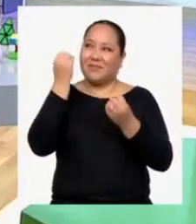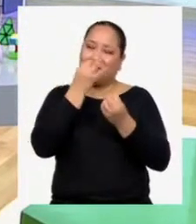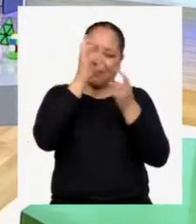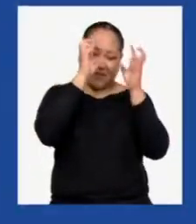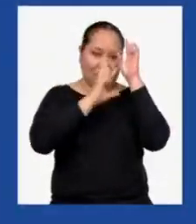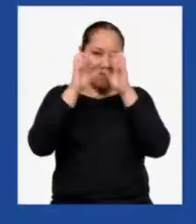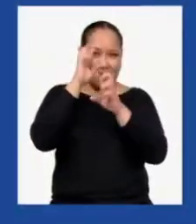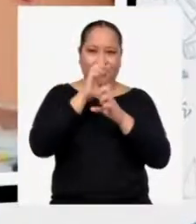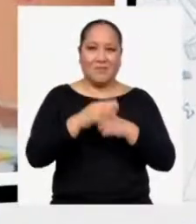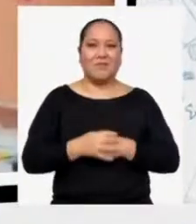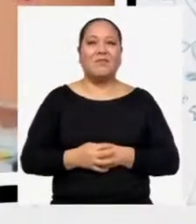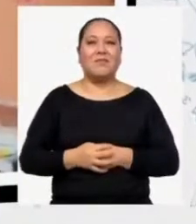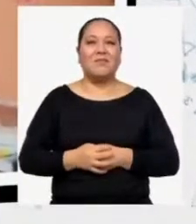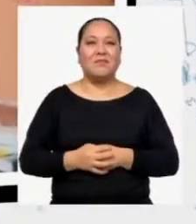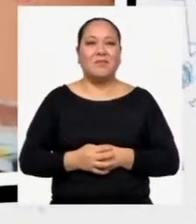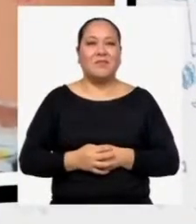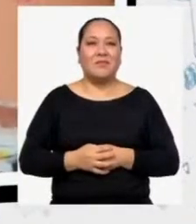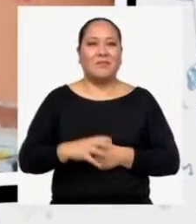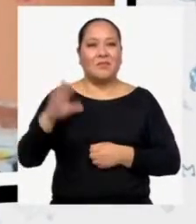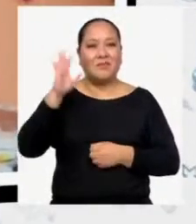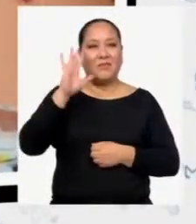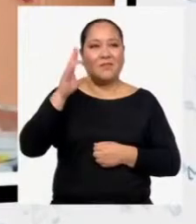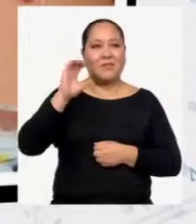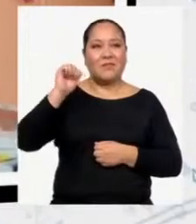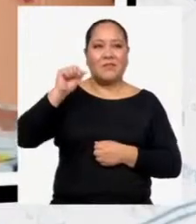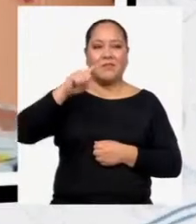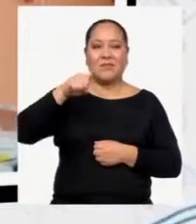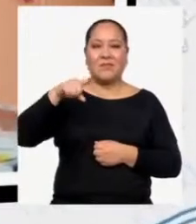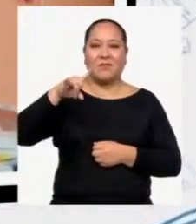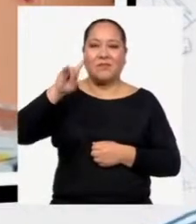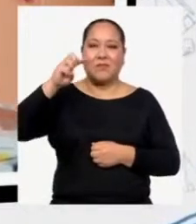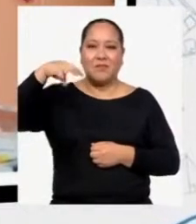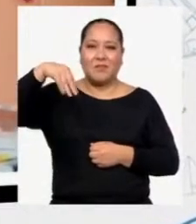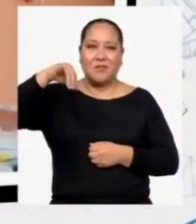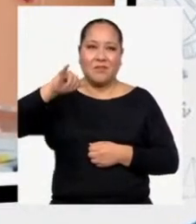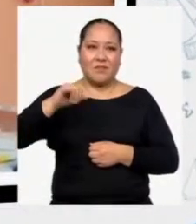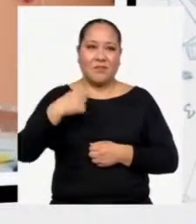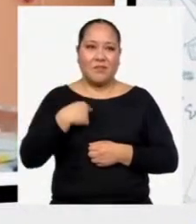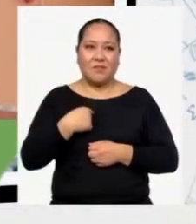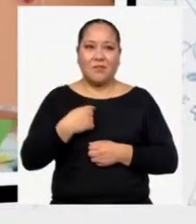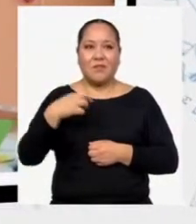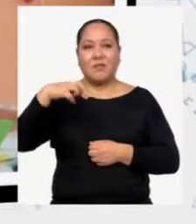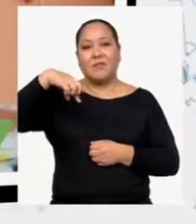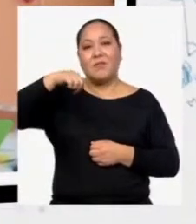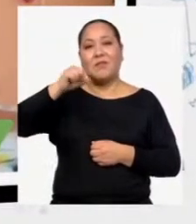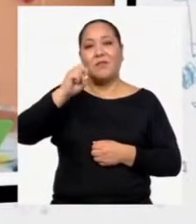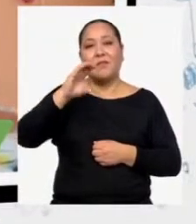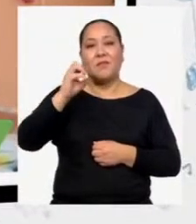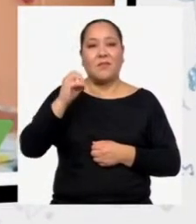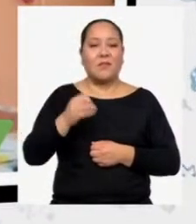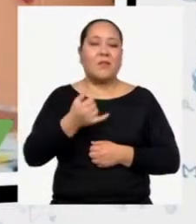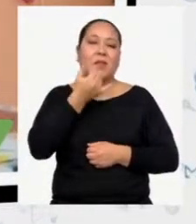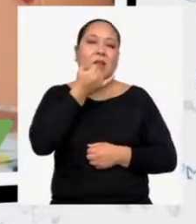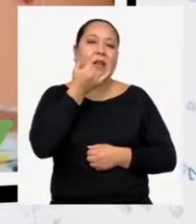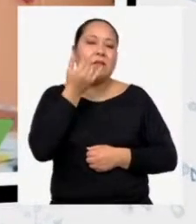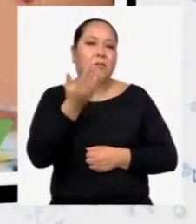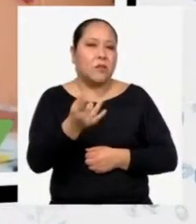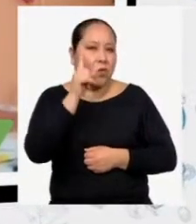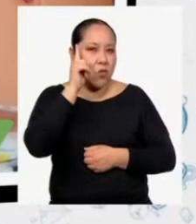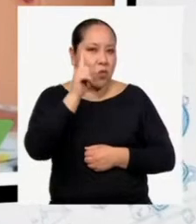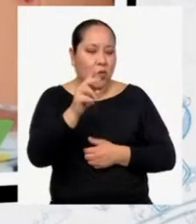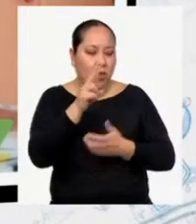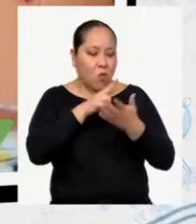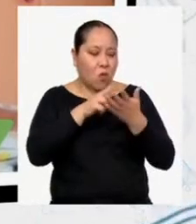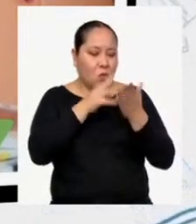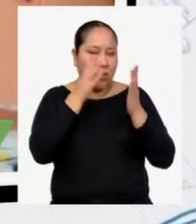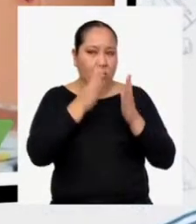dudas Hola, soy Azumi y vengo de la región Pasco ¿Qué pasa si un lector no